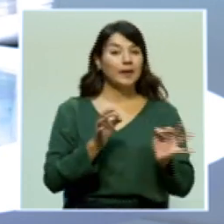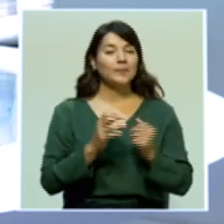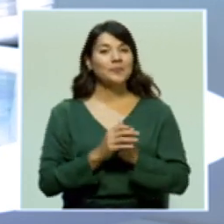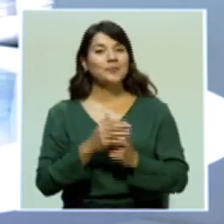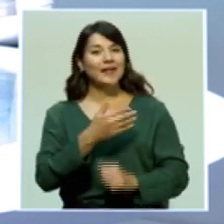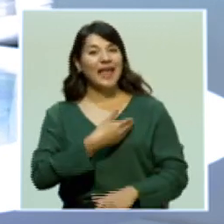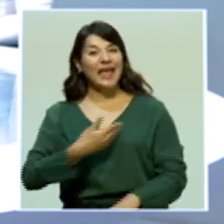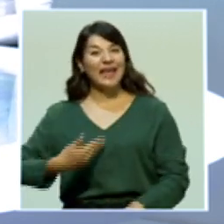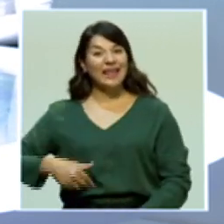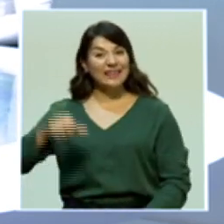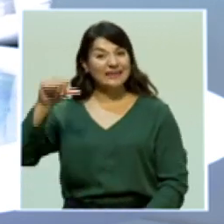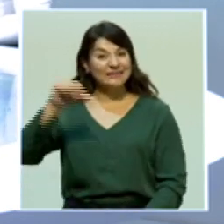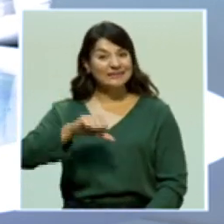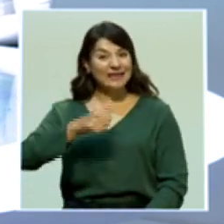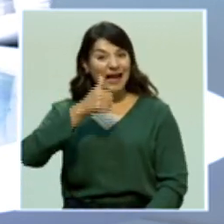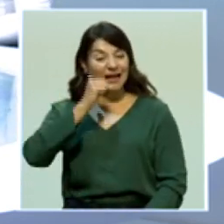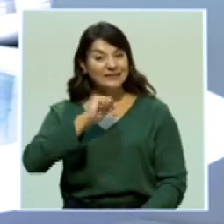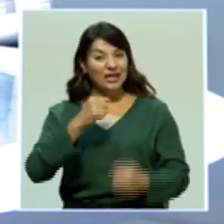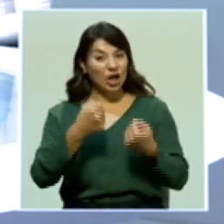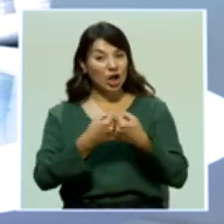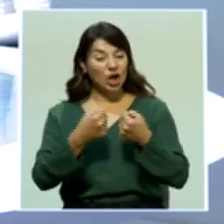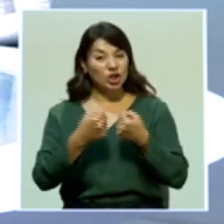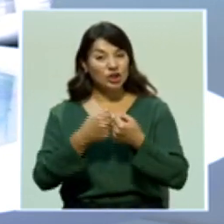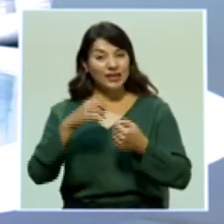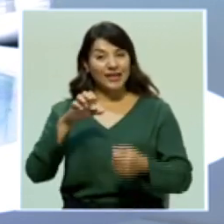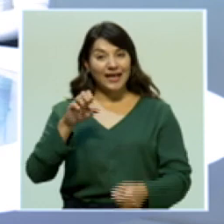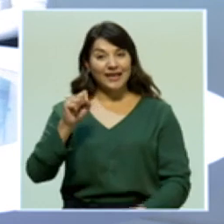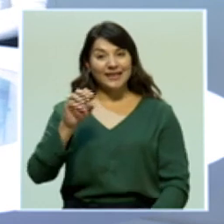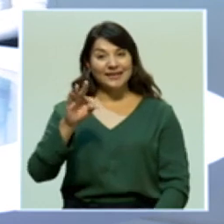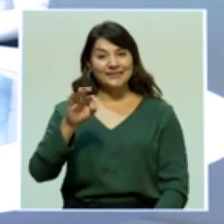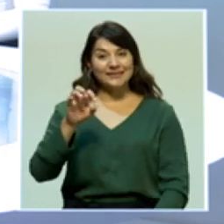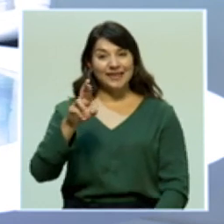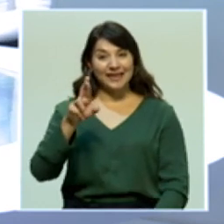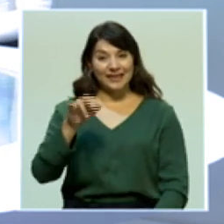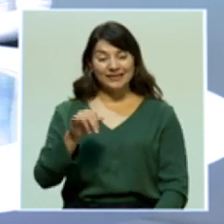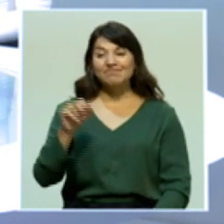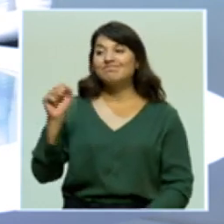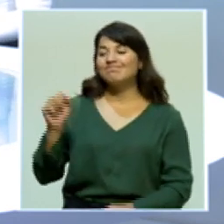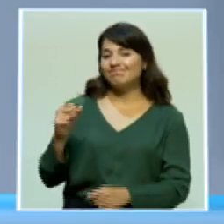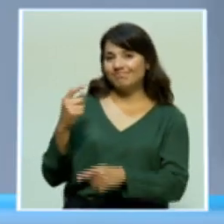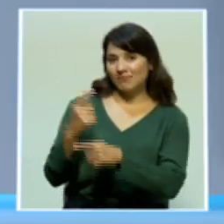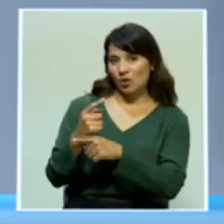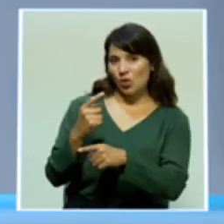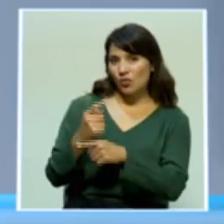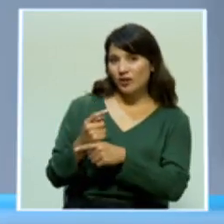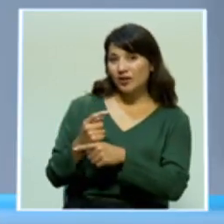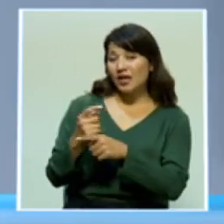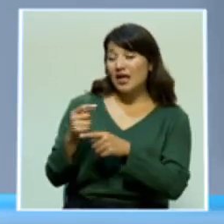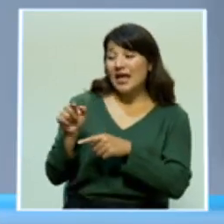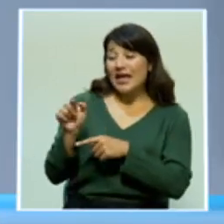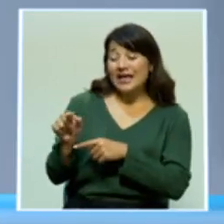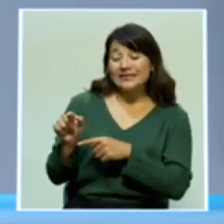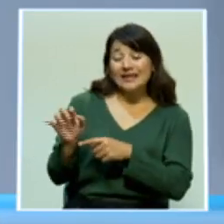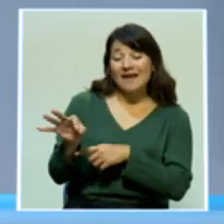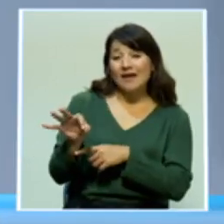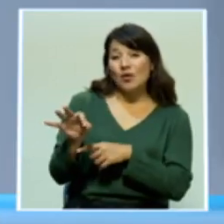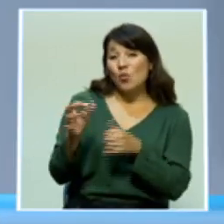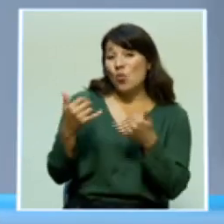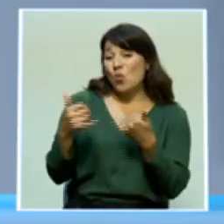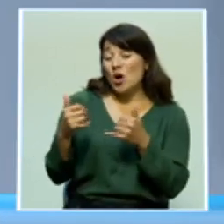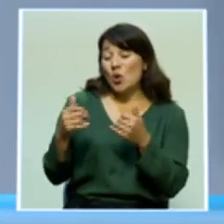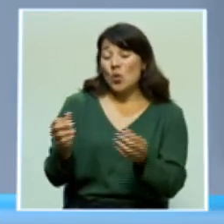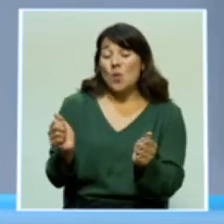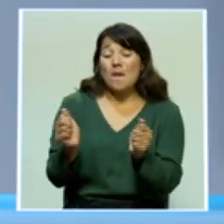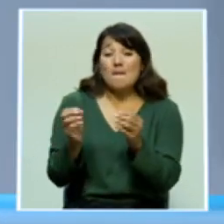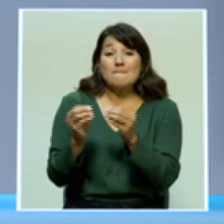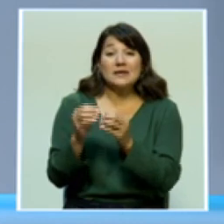Herediano perdió ayer ante el Estelí. Correcto. Una de las presentaciones más vergonzosas, sin lugar a